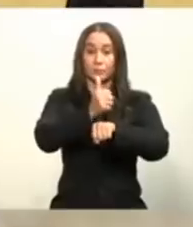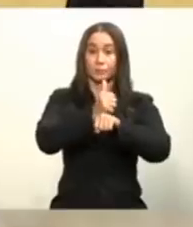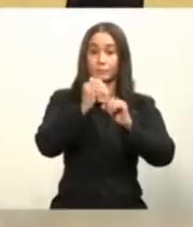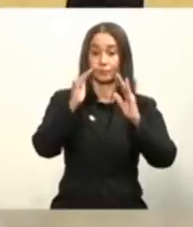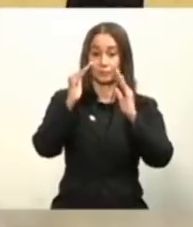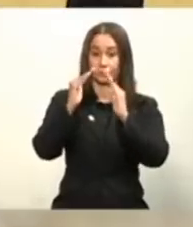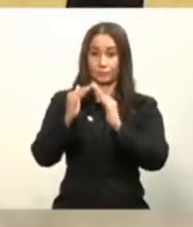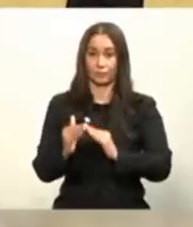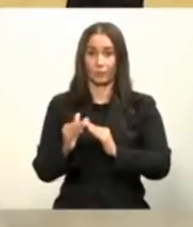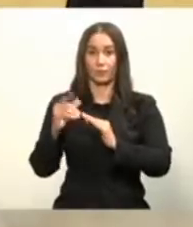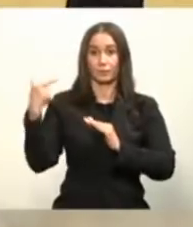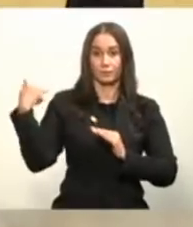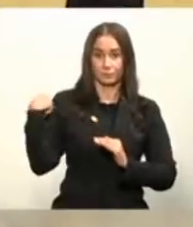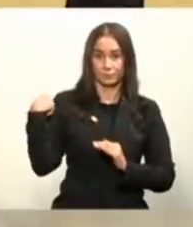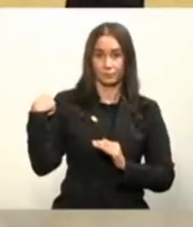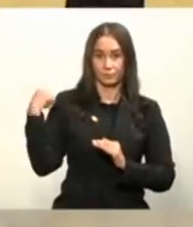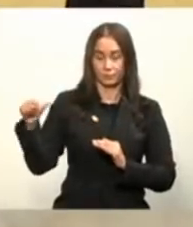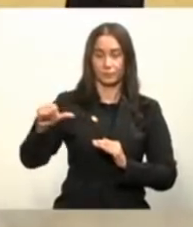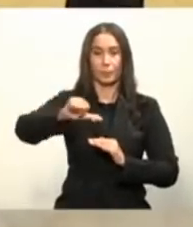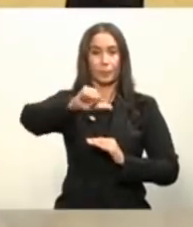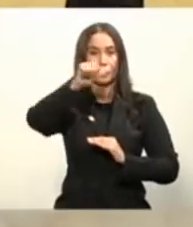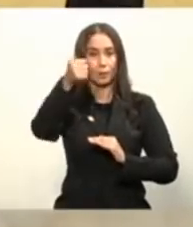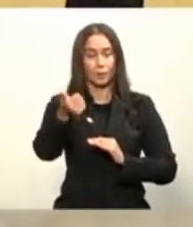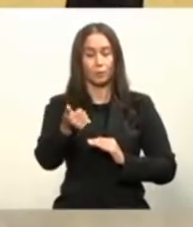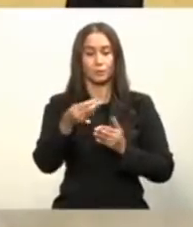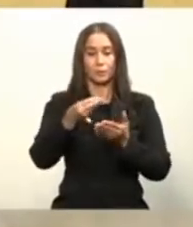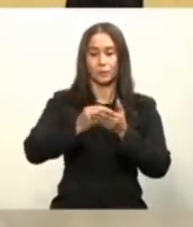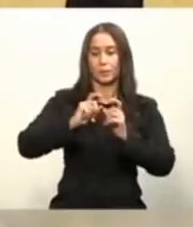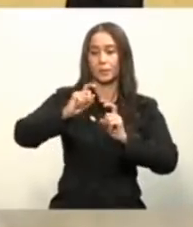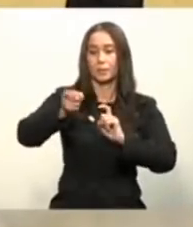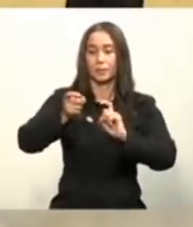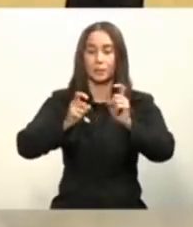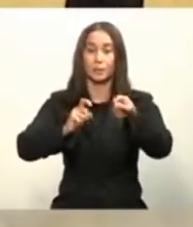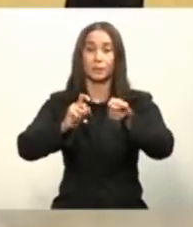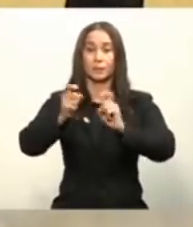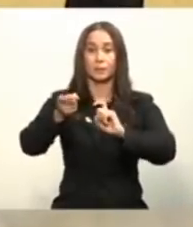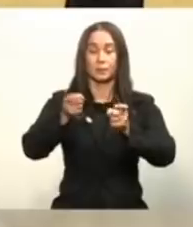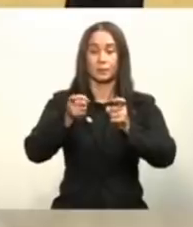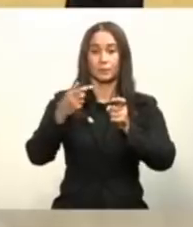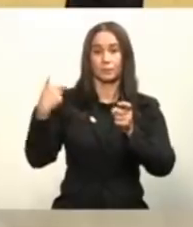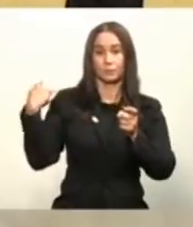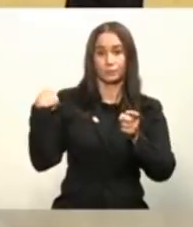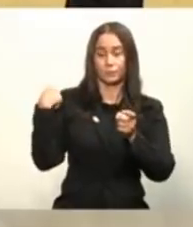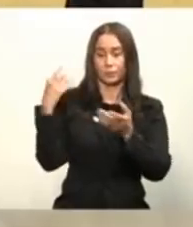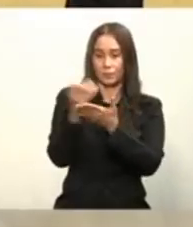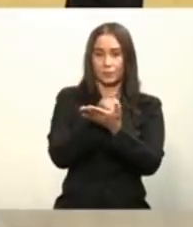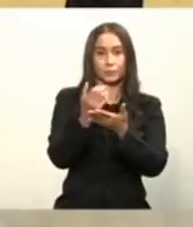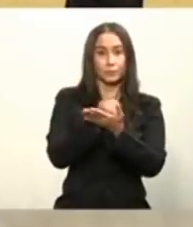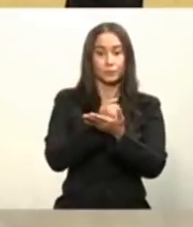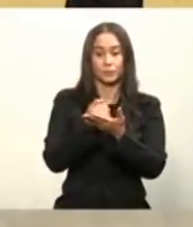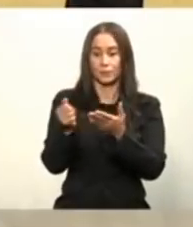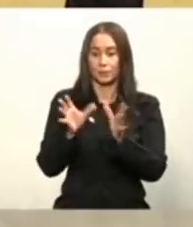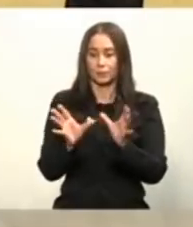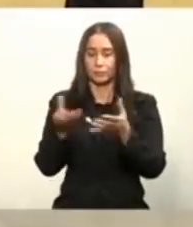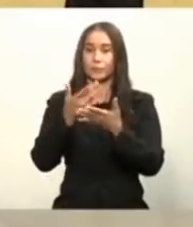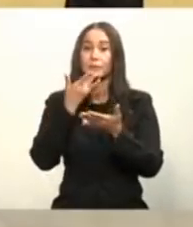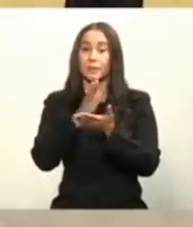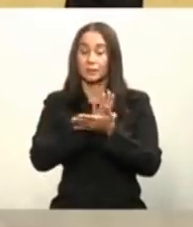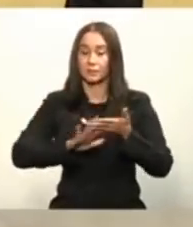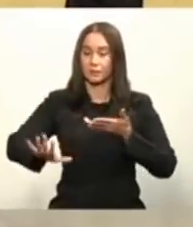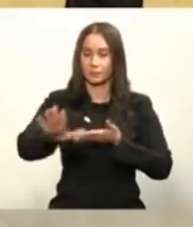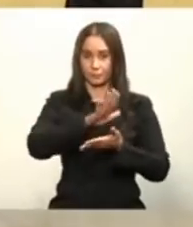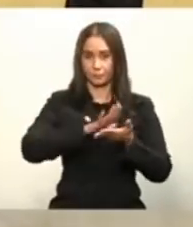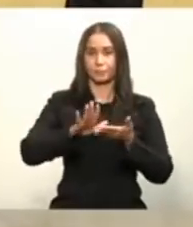Luego, el otro equipo es logística, distribución y manejo de residuos. Por eso, lo que es el